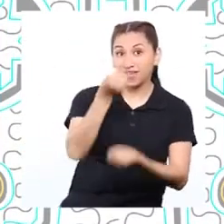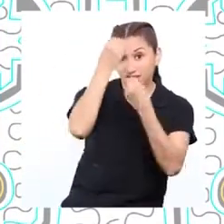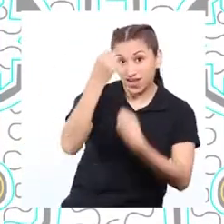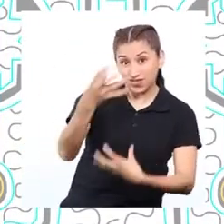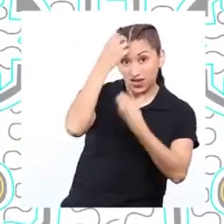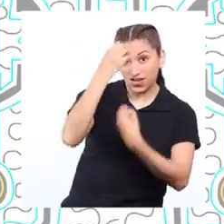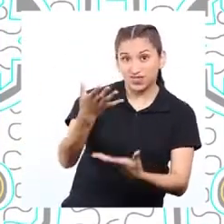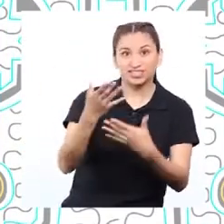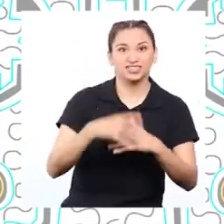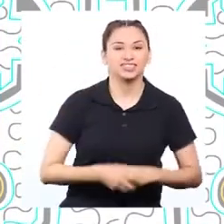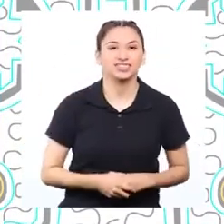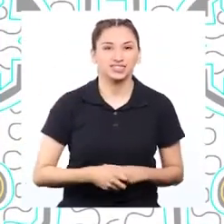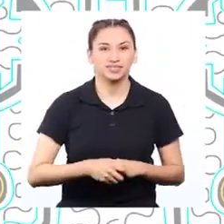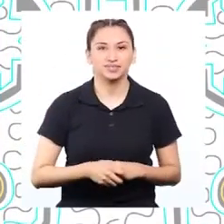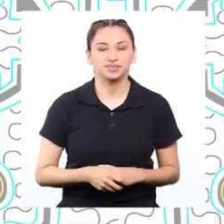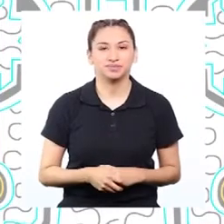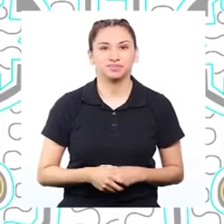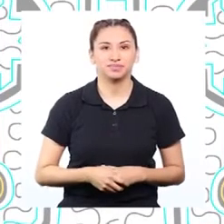árbol de la información!